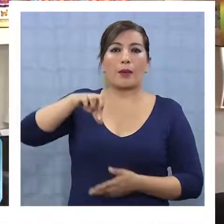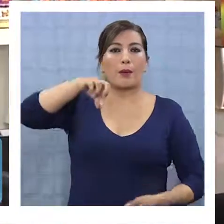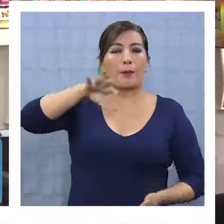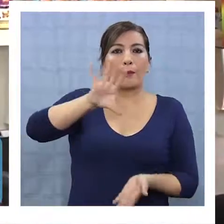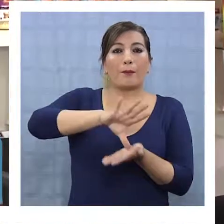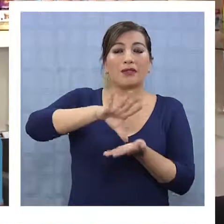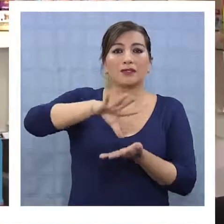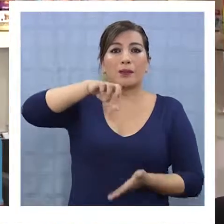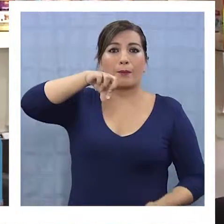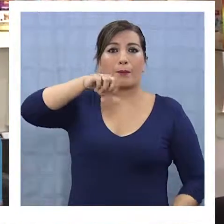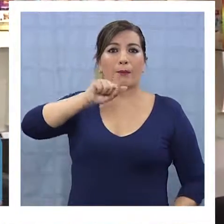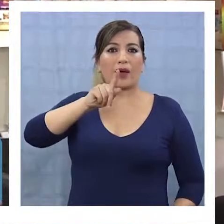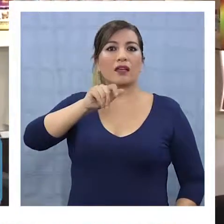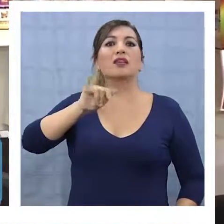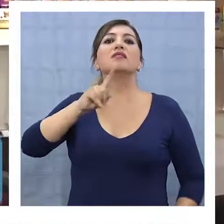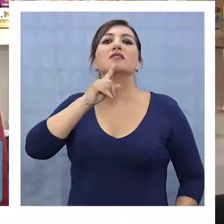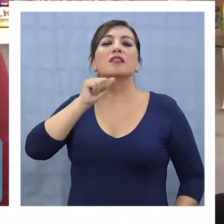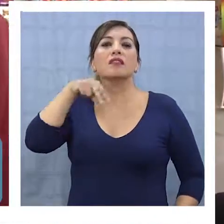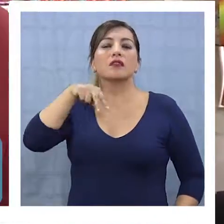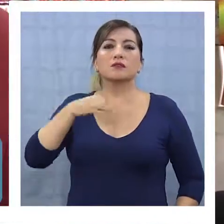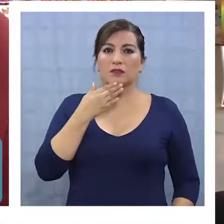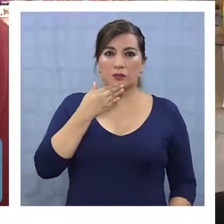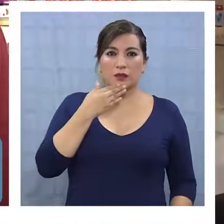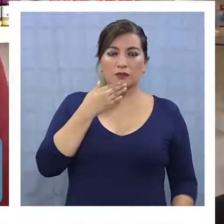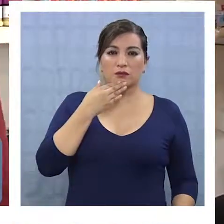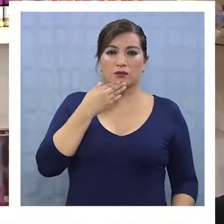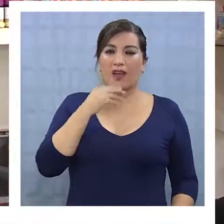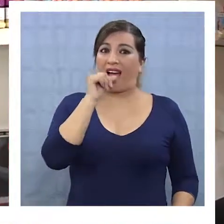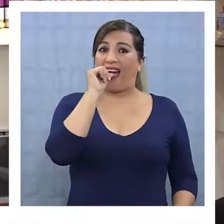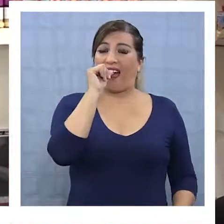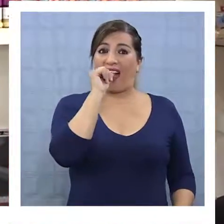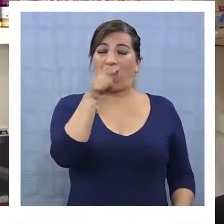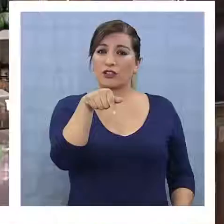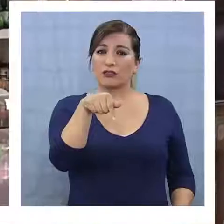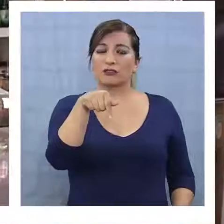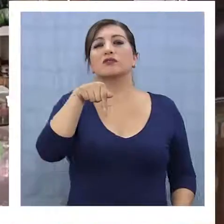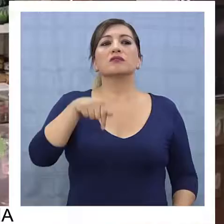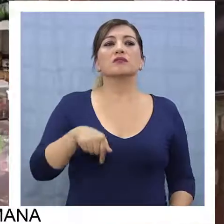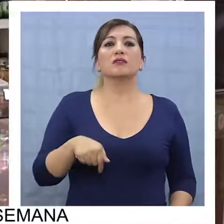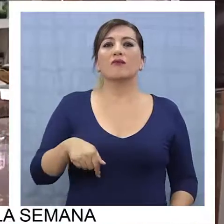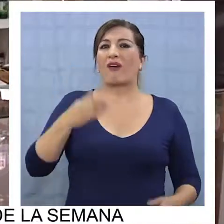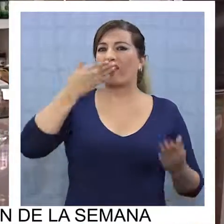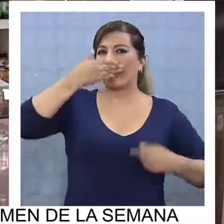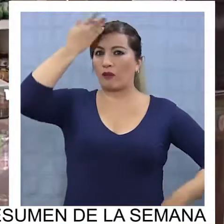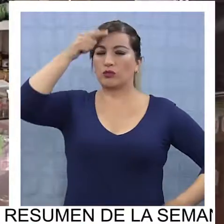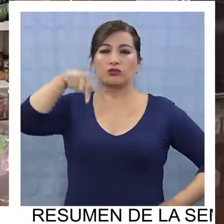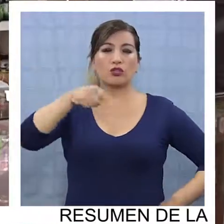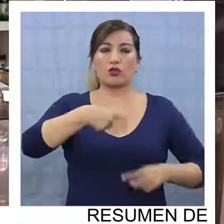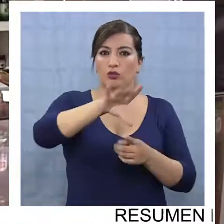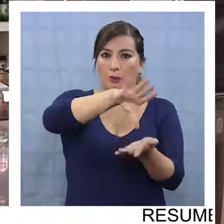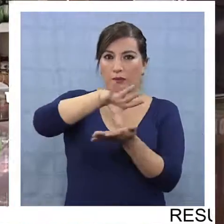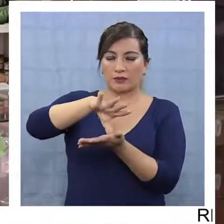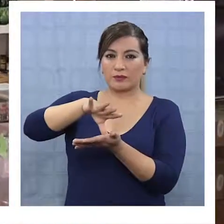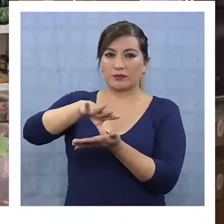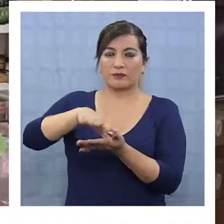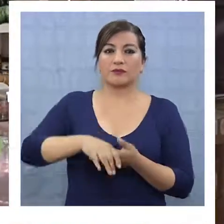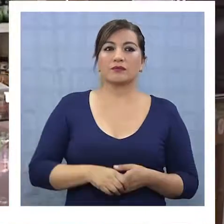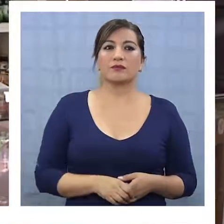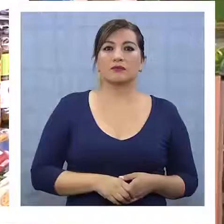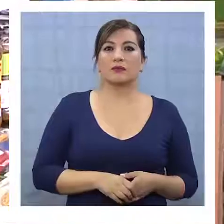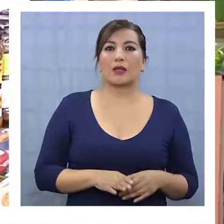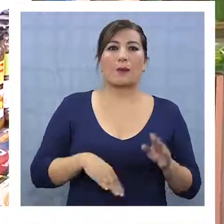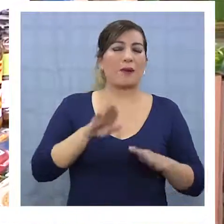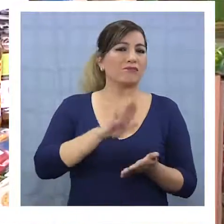mayoría es de Pakistán. Por ejemplo, y lo que estamos trayendo es arroz, arroz basmati, que es muy famoso y